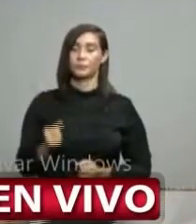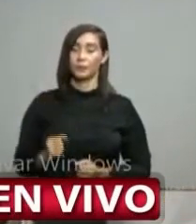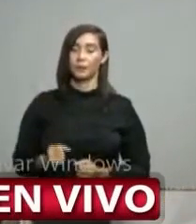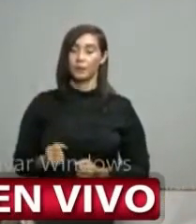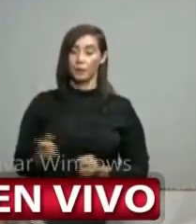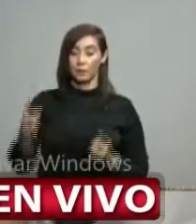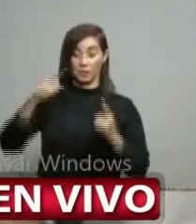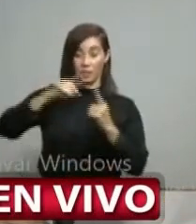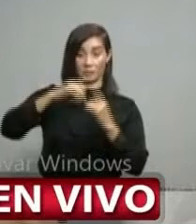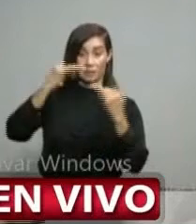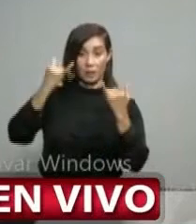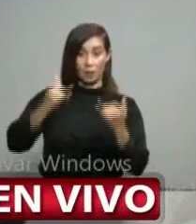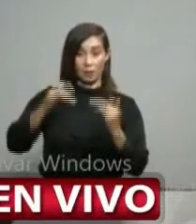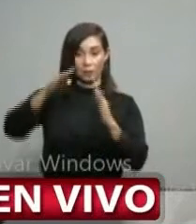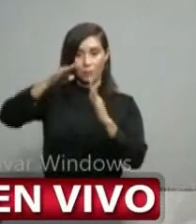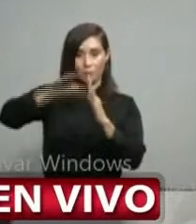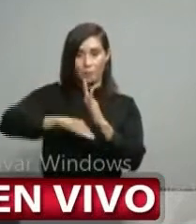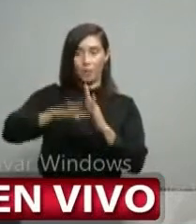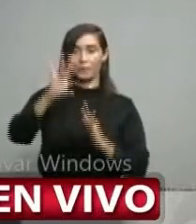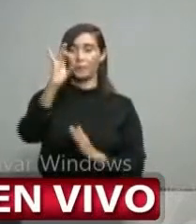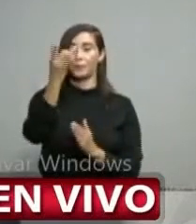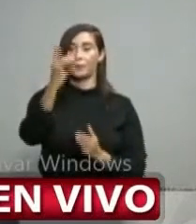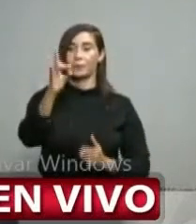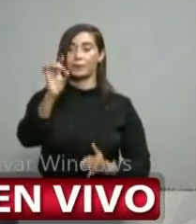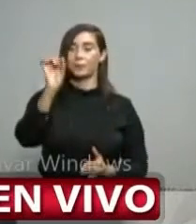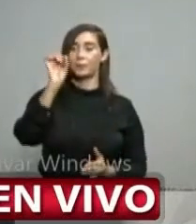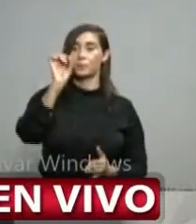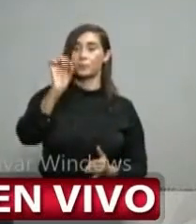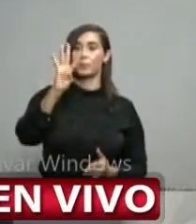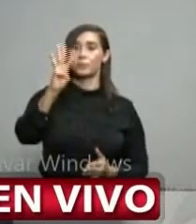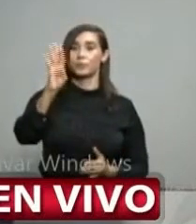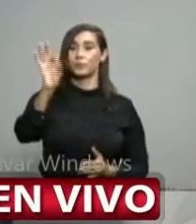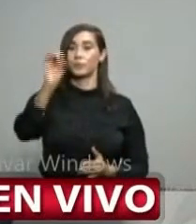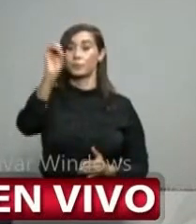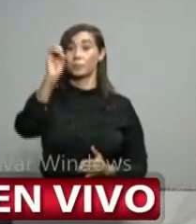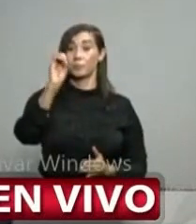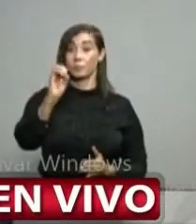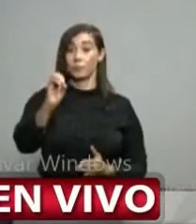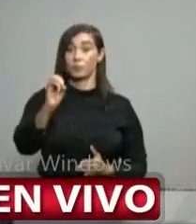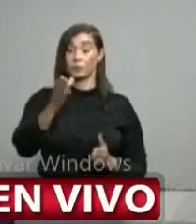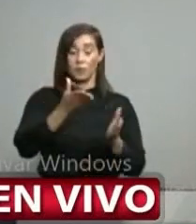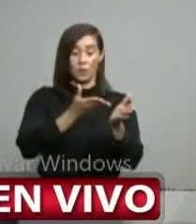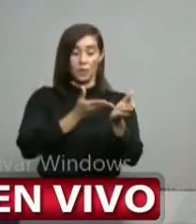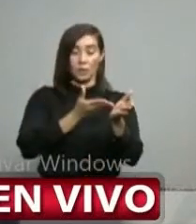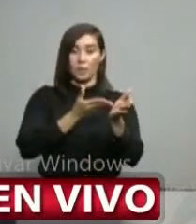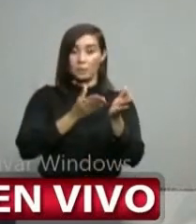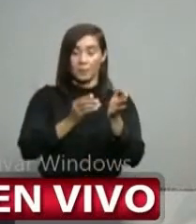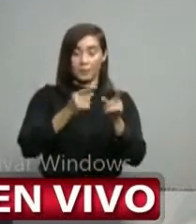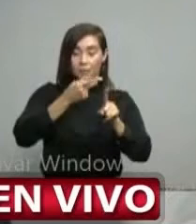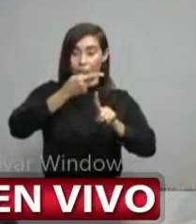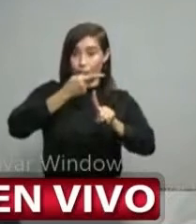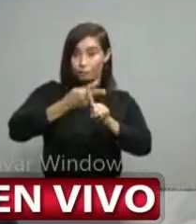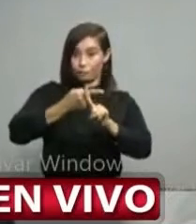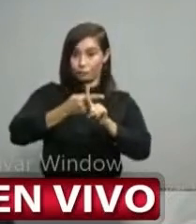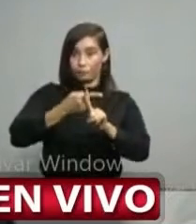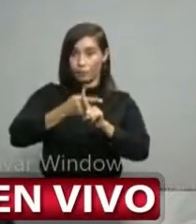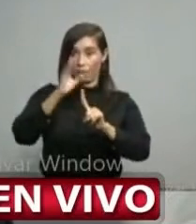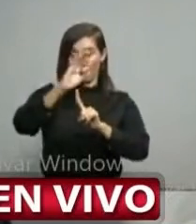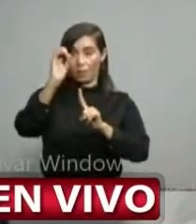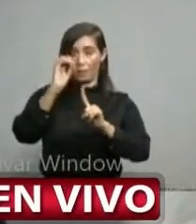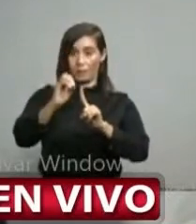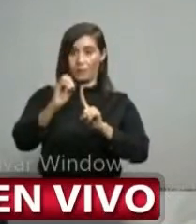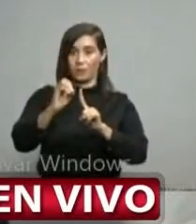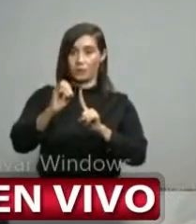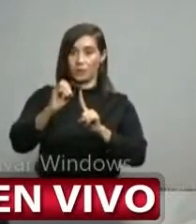y hoy estamos en 18.49% de manera que la línea de positividad la tasa de positividad